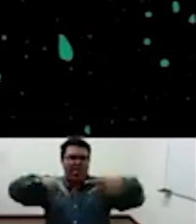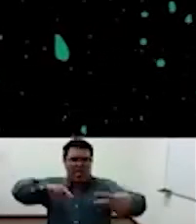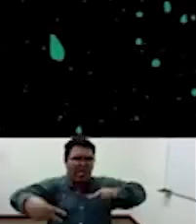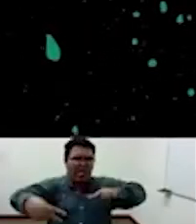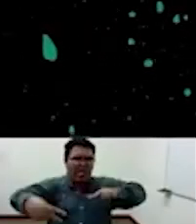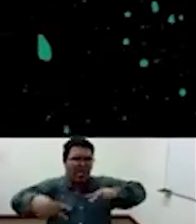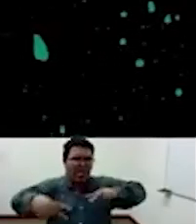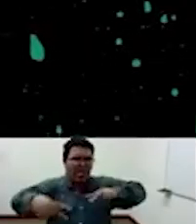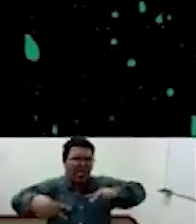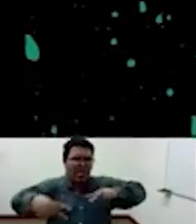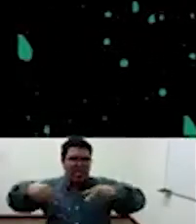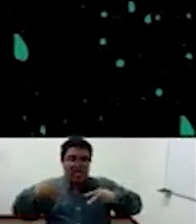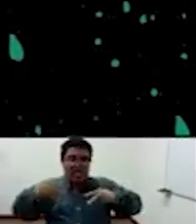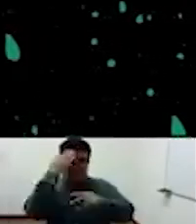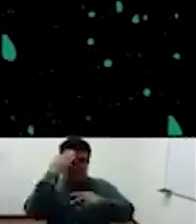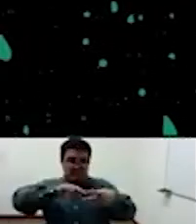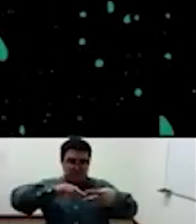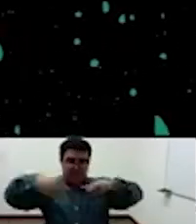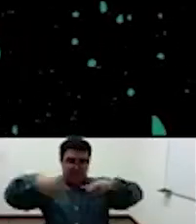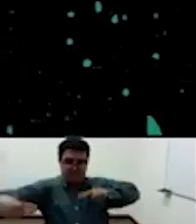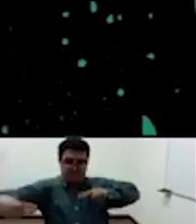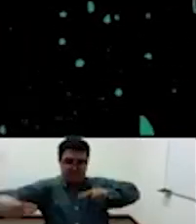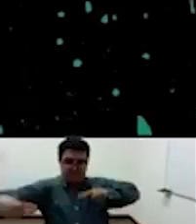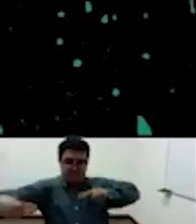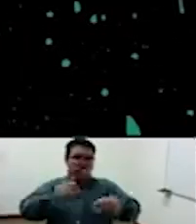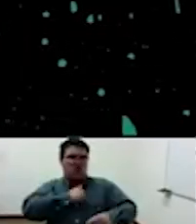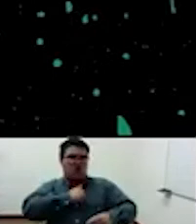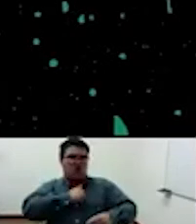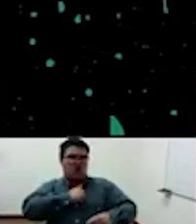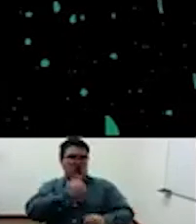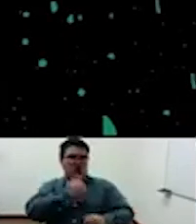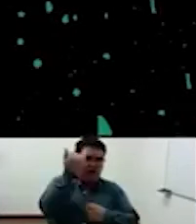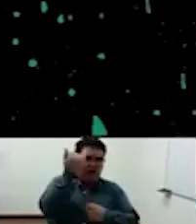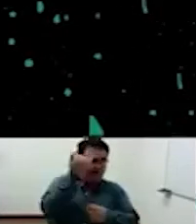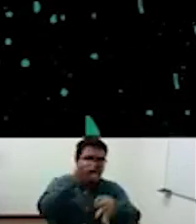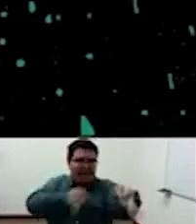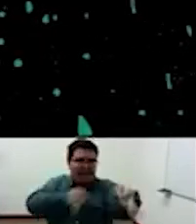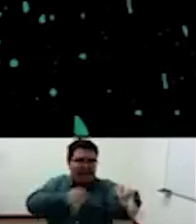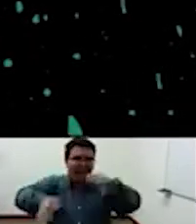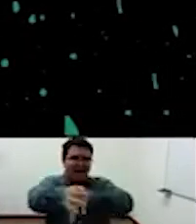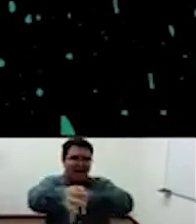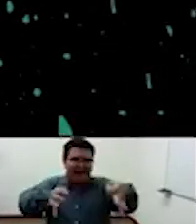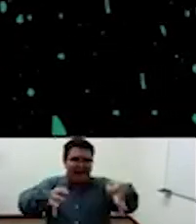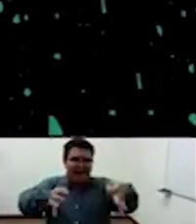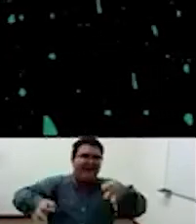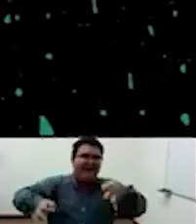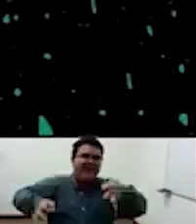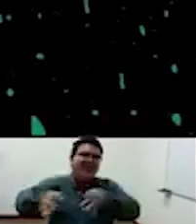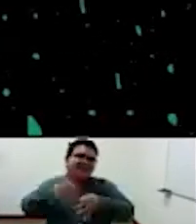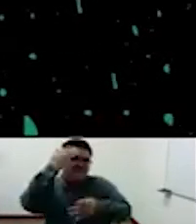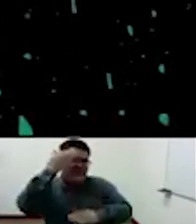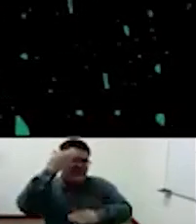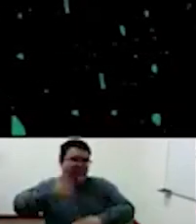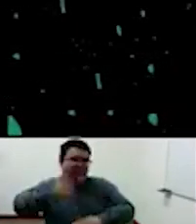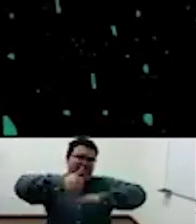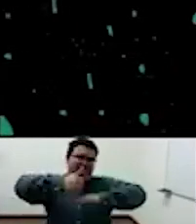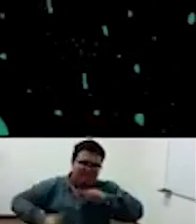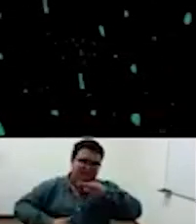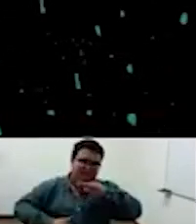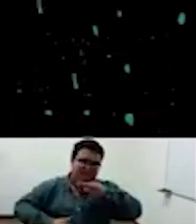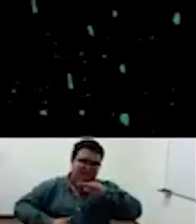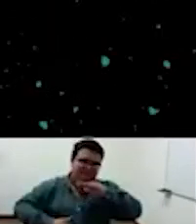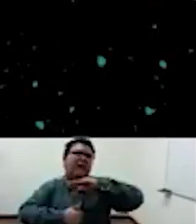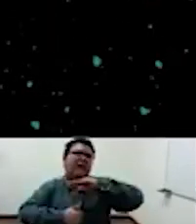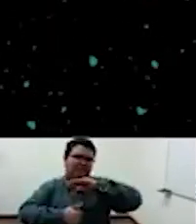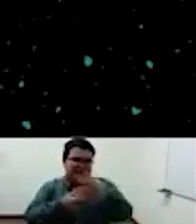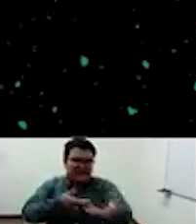desde desde el otro y que no emerge en ese sistema moderno sino que exterior se da por